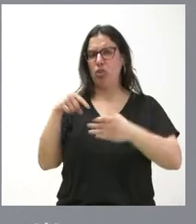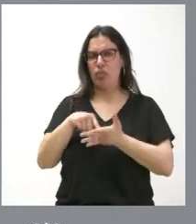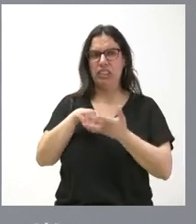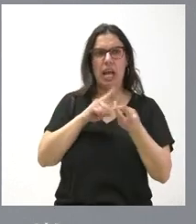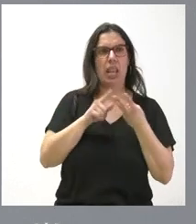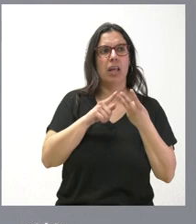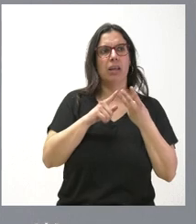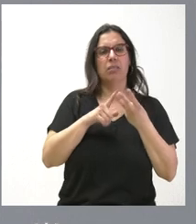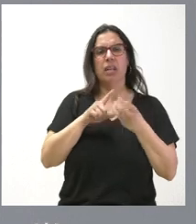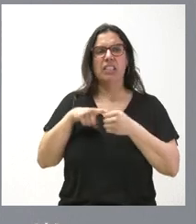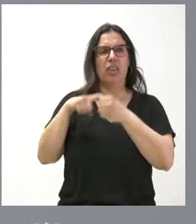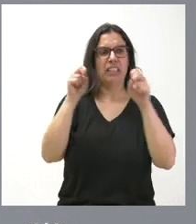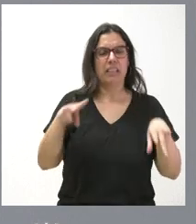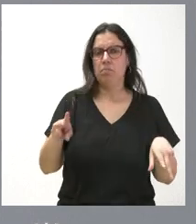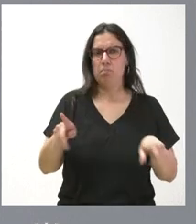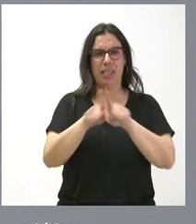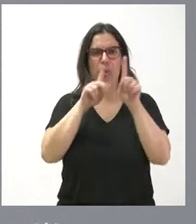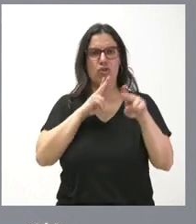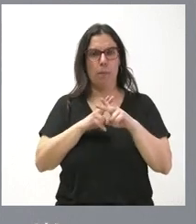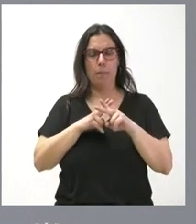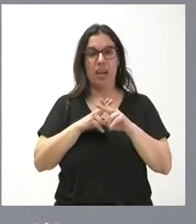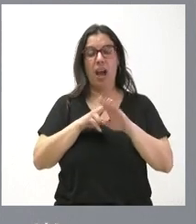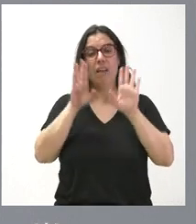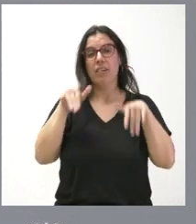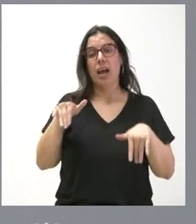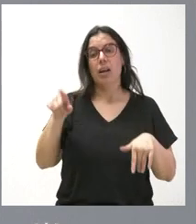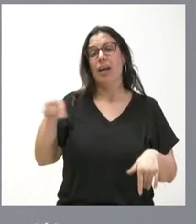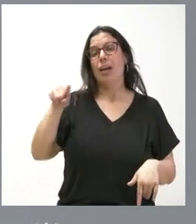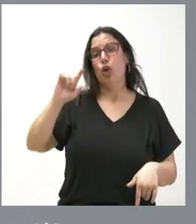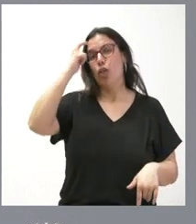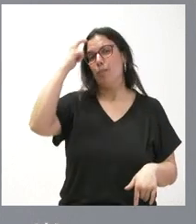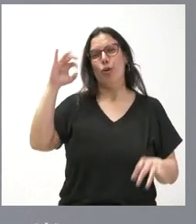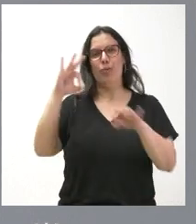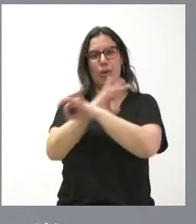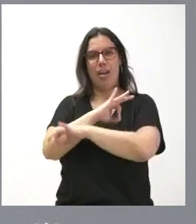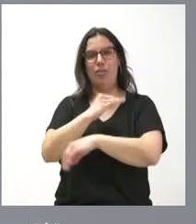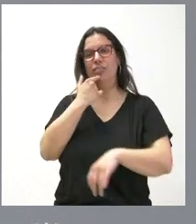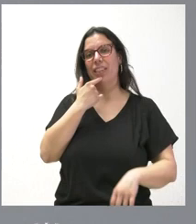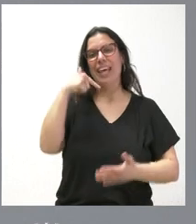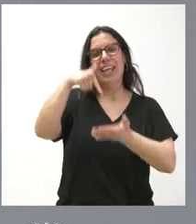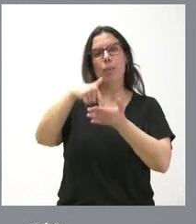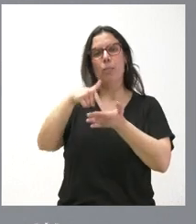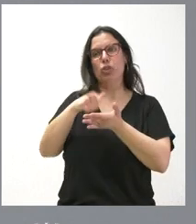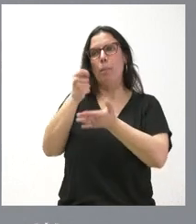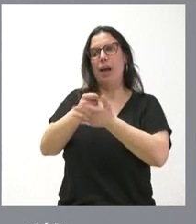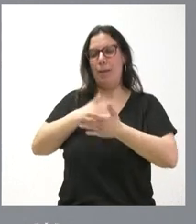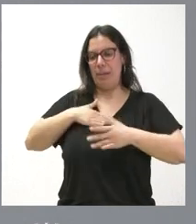se llame insolidaridad fiscal. En definitiva, parten de una idea muy equivocada, que es que los impuestos los pagan los territorios, los pagan las provincias, los